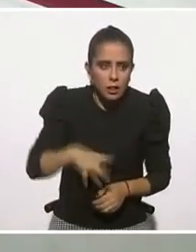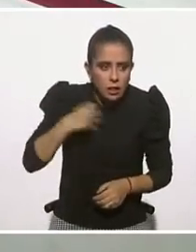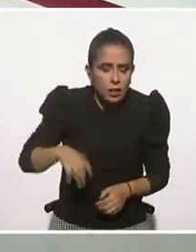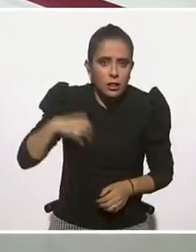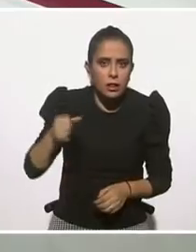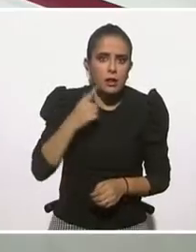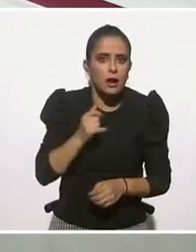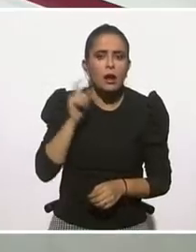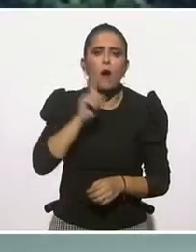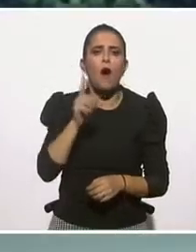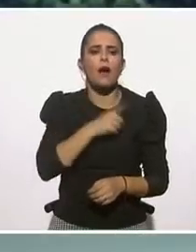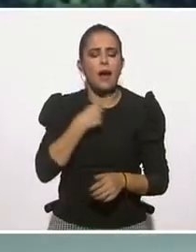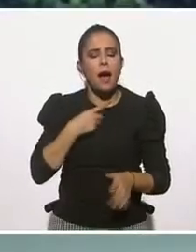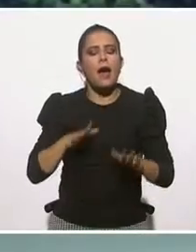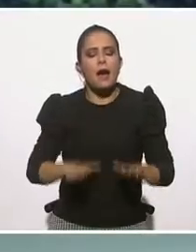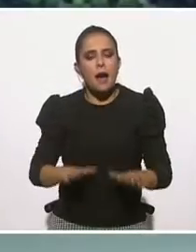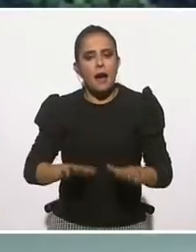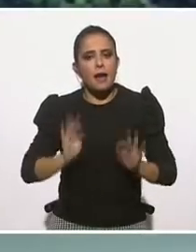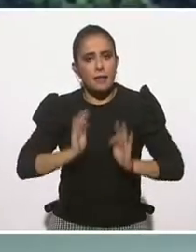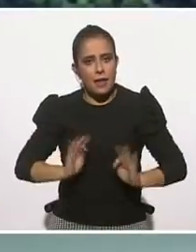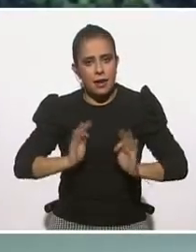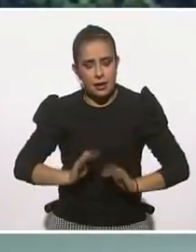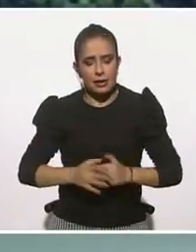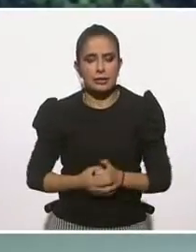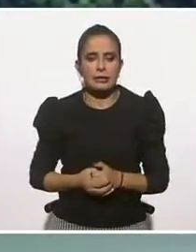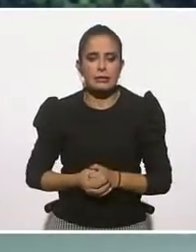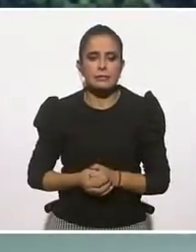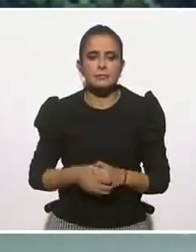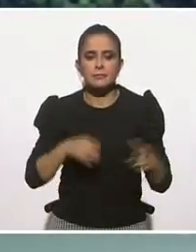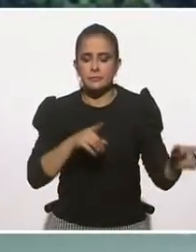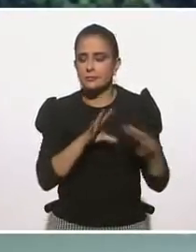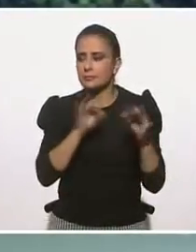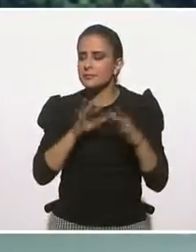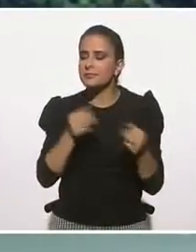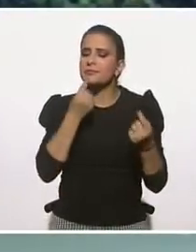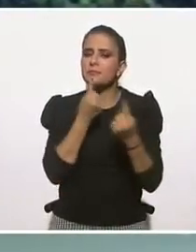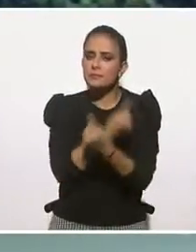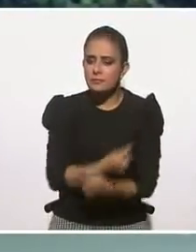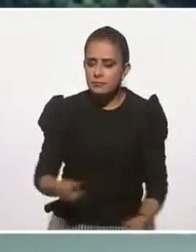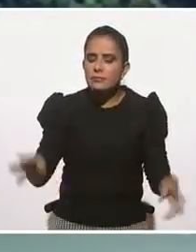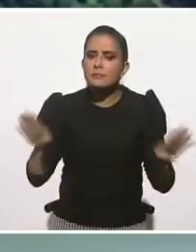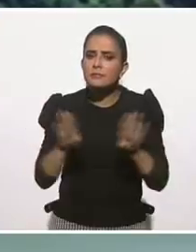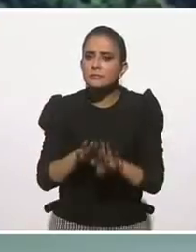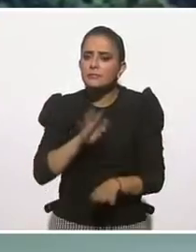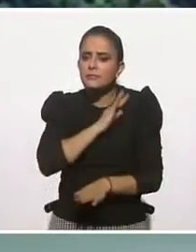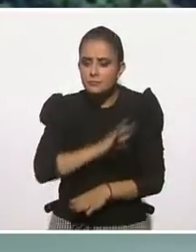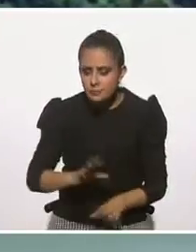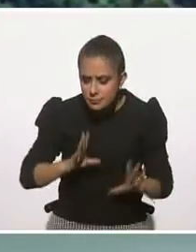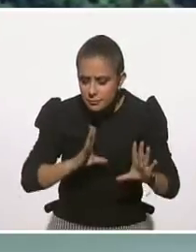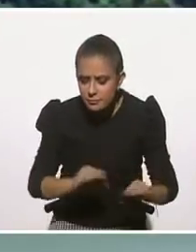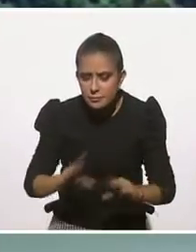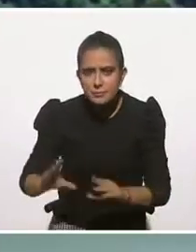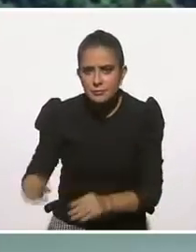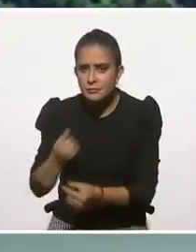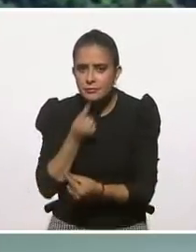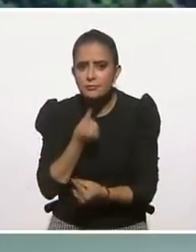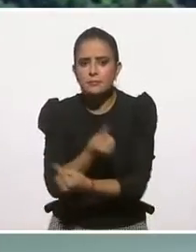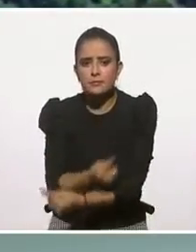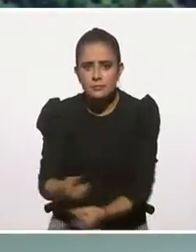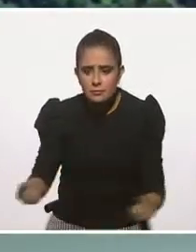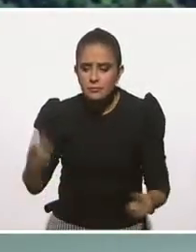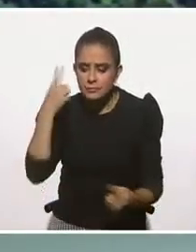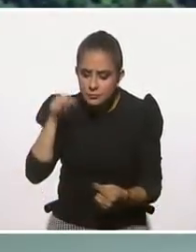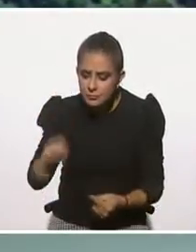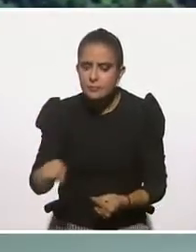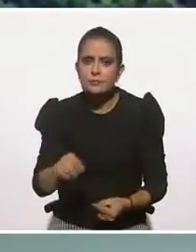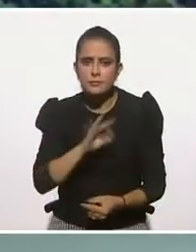Y por ejemplo, aquí con Joyce, que nos estaba contando sobre los niños, ¿cómo podemos acompañar nosotros los adultos a los niños para